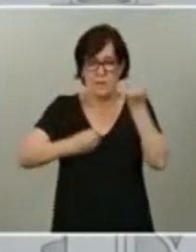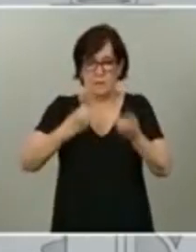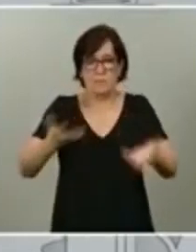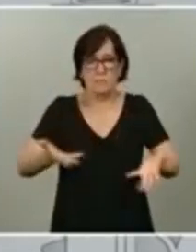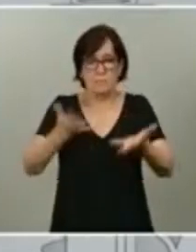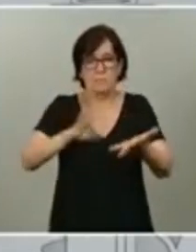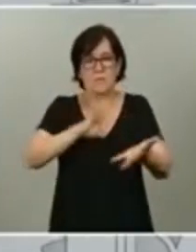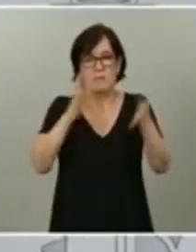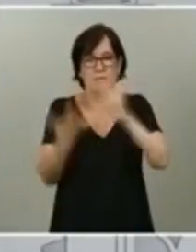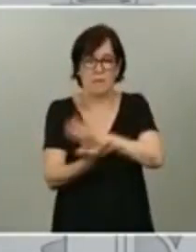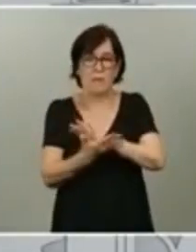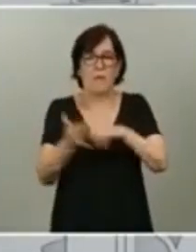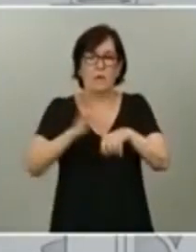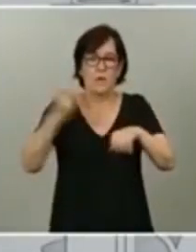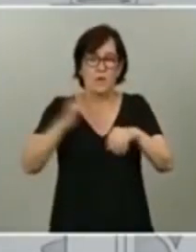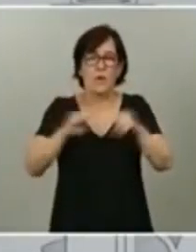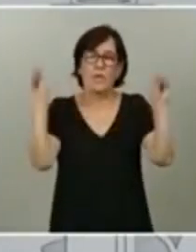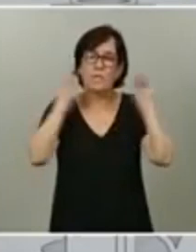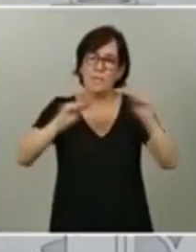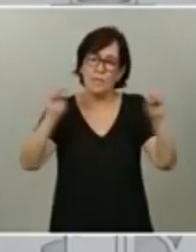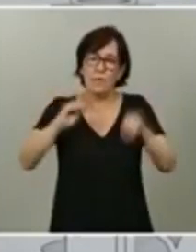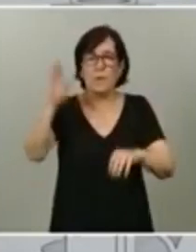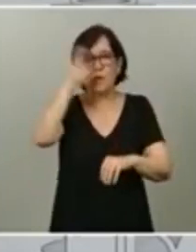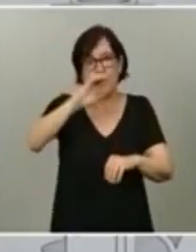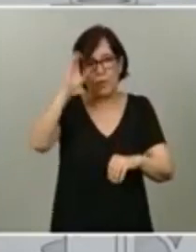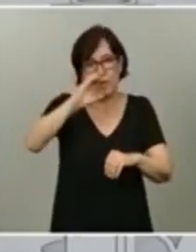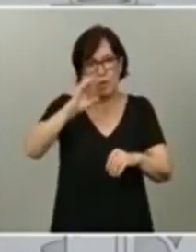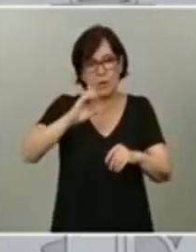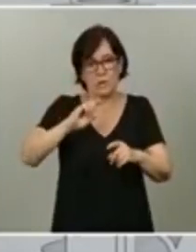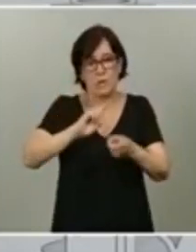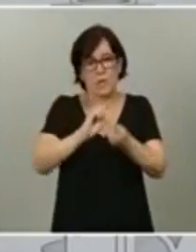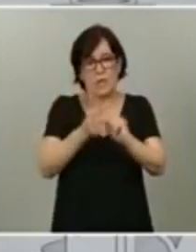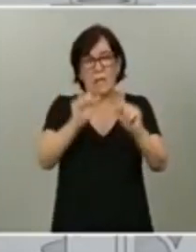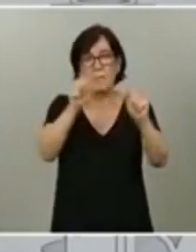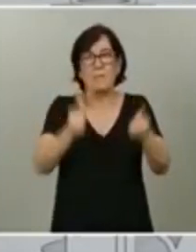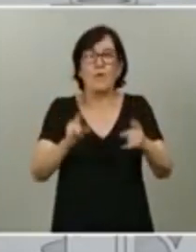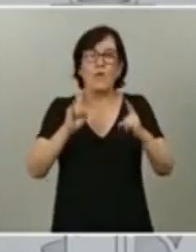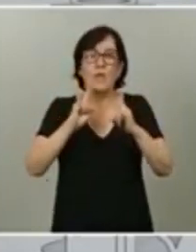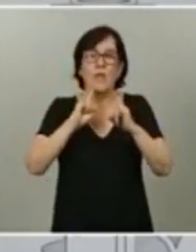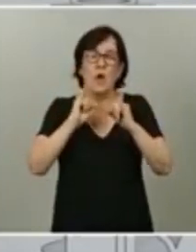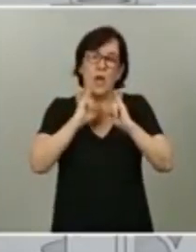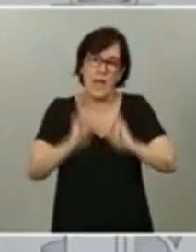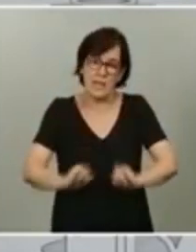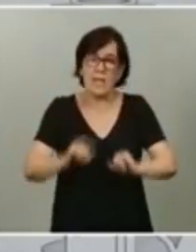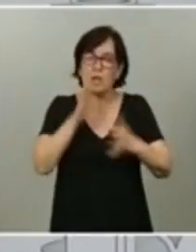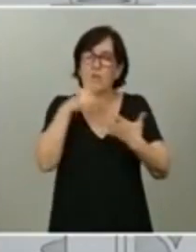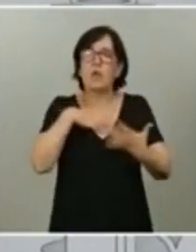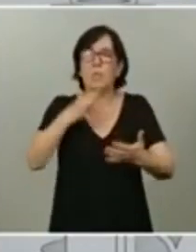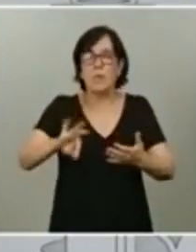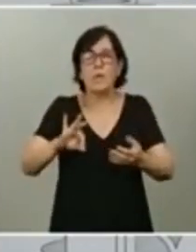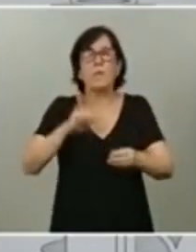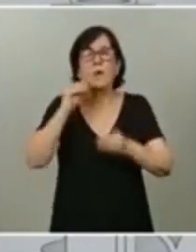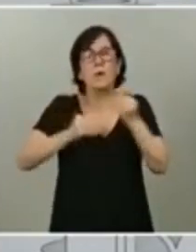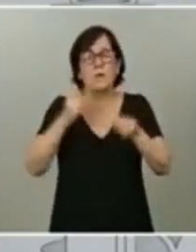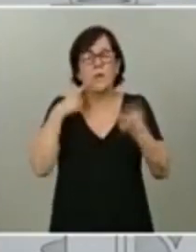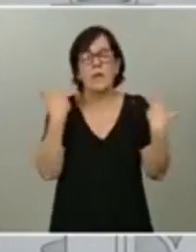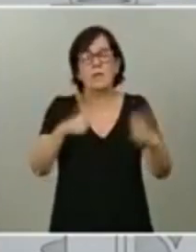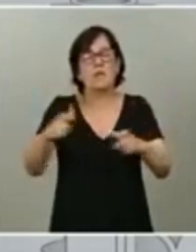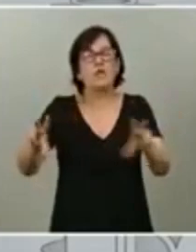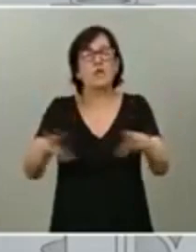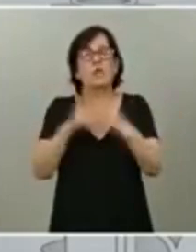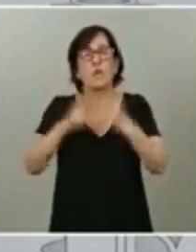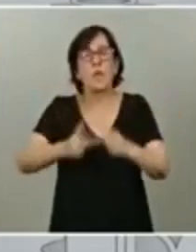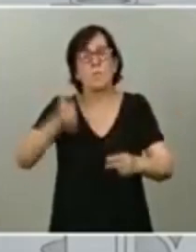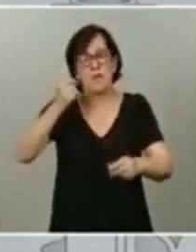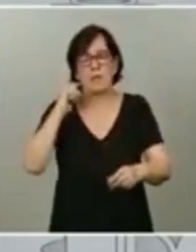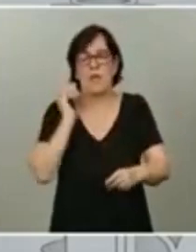digital, la formación, la ciencia, el cambio de modelo energético y también podamos asistir a los sectores sociales más afectados